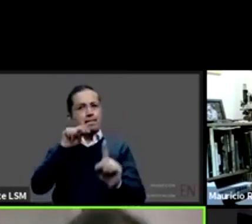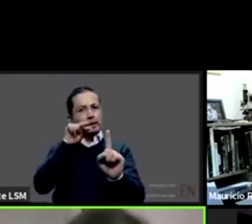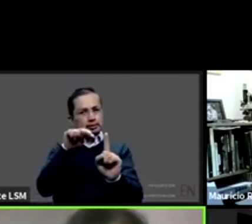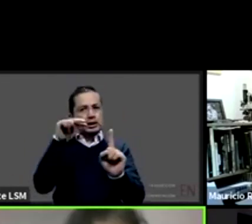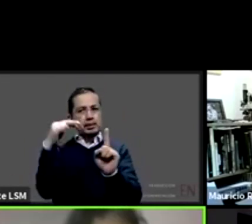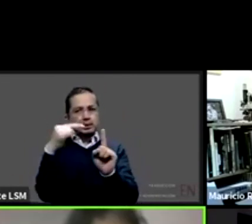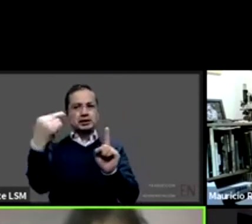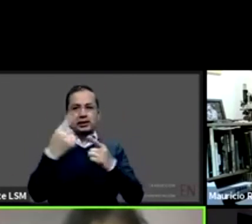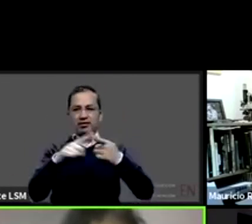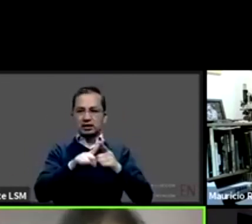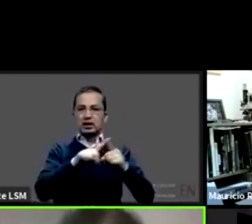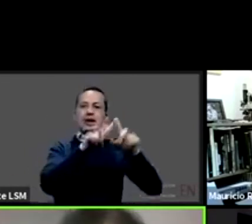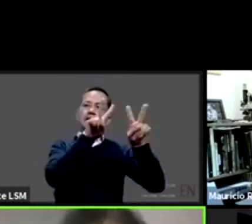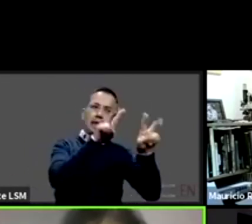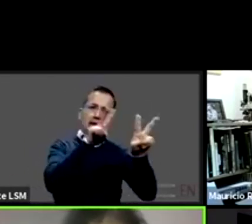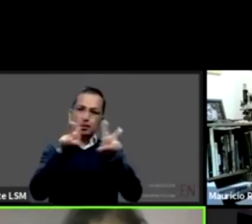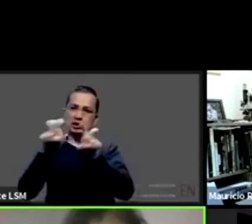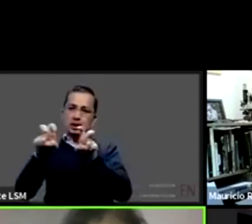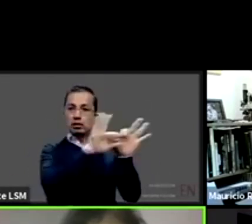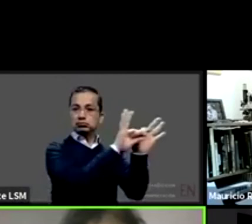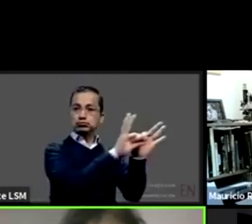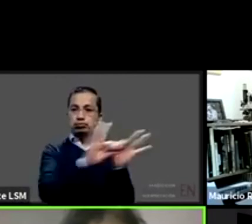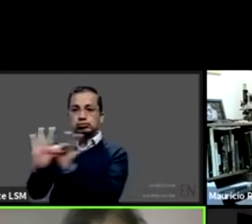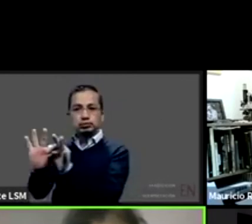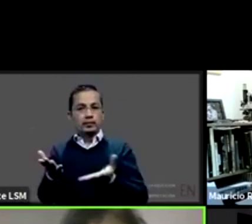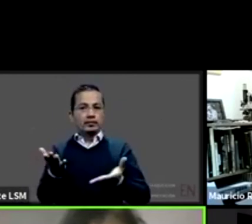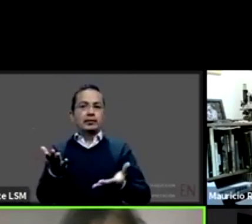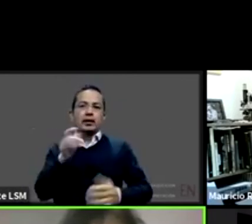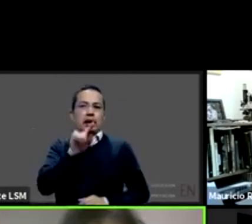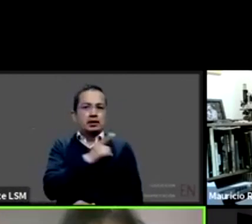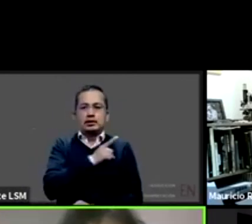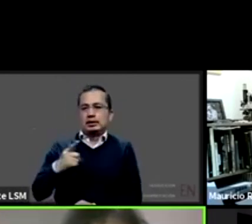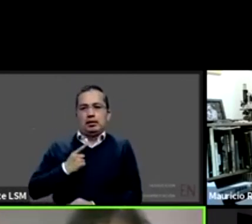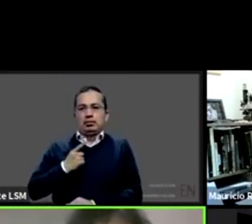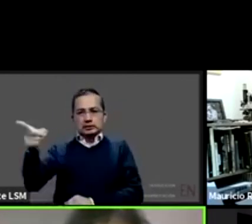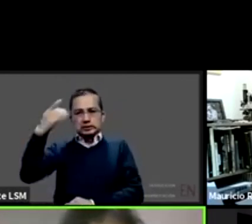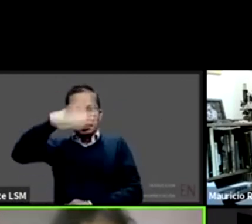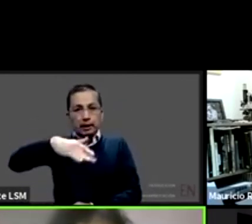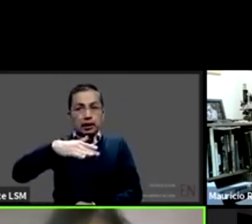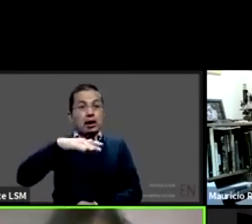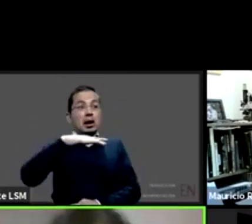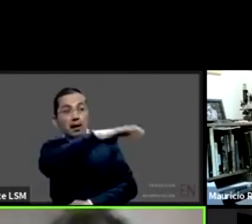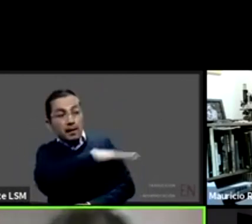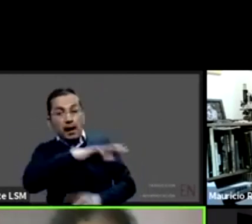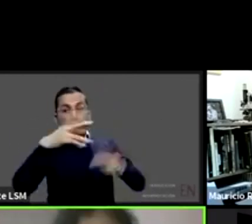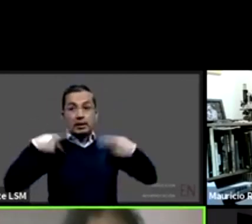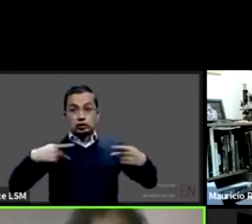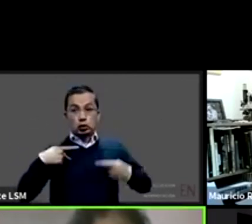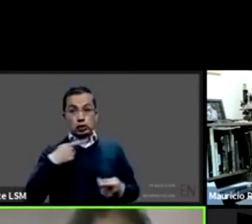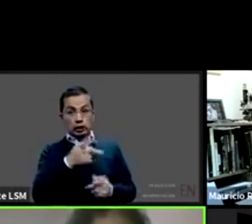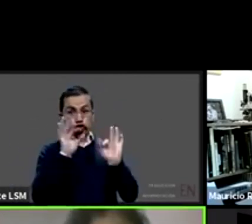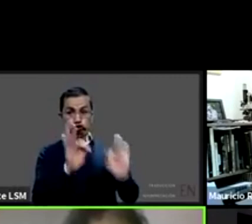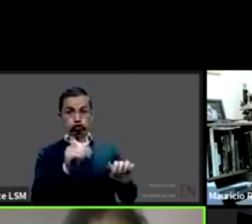perspectiva de que no hay la dignidad de las personas no cruza por la mayoría de edad ¿no?